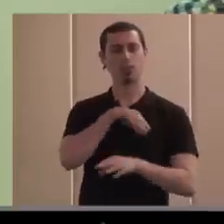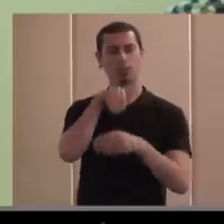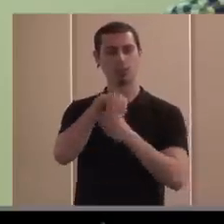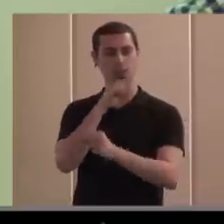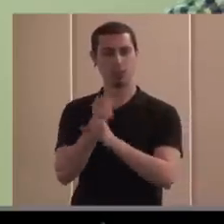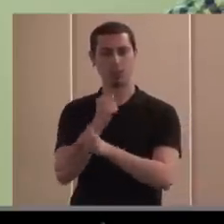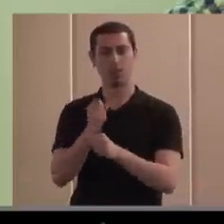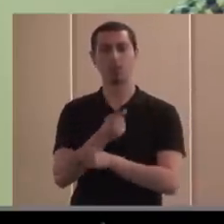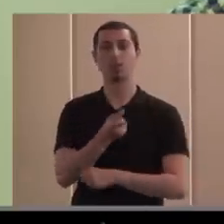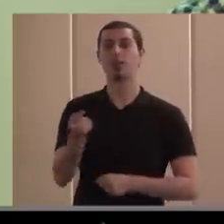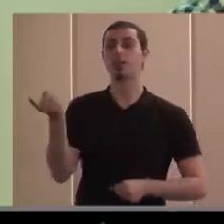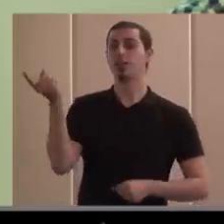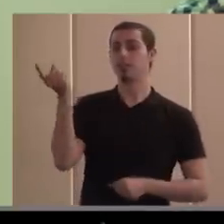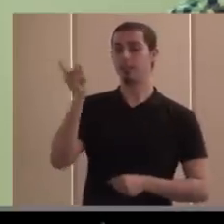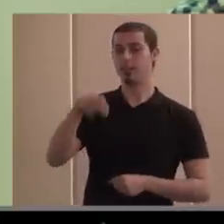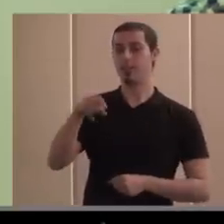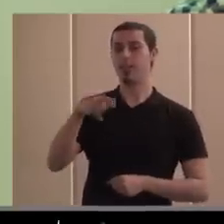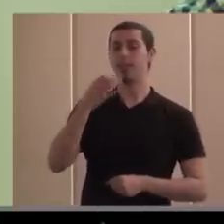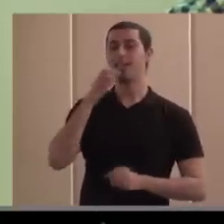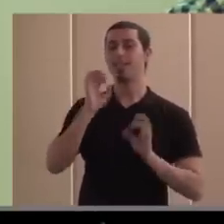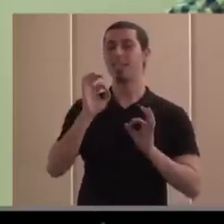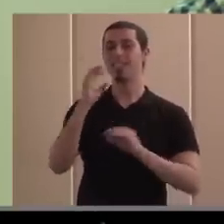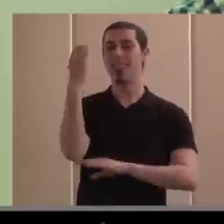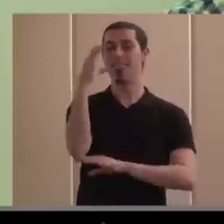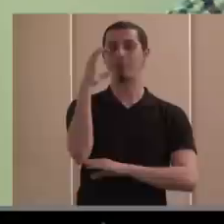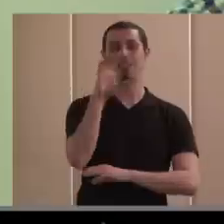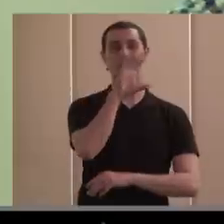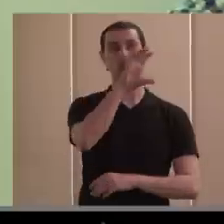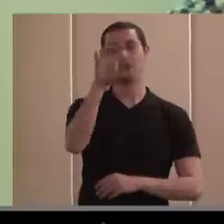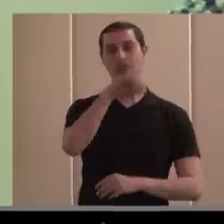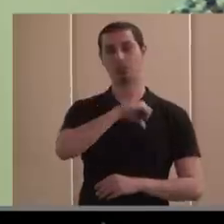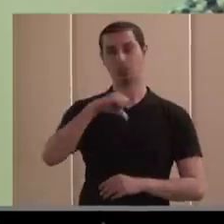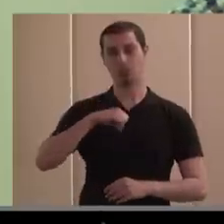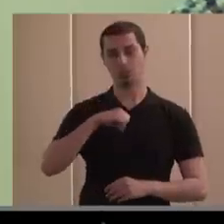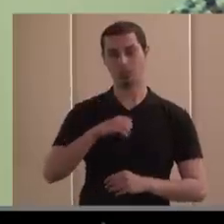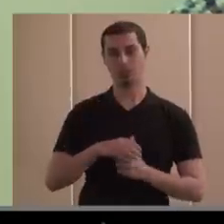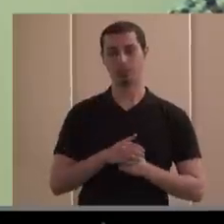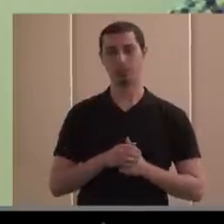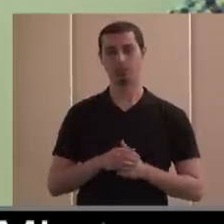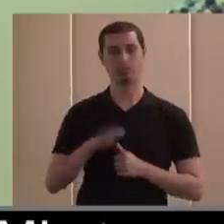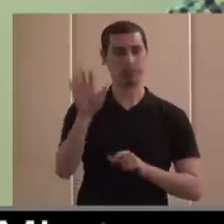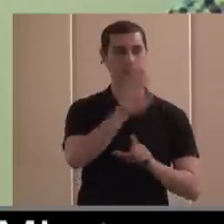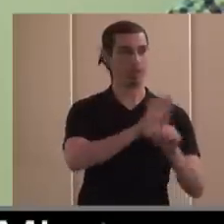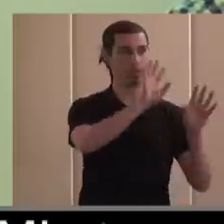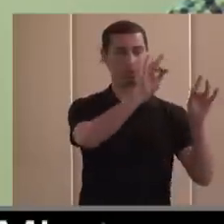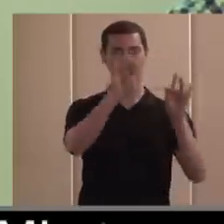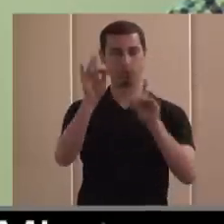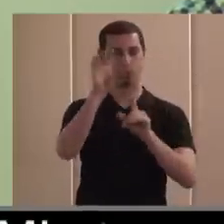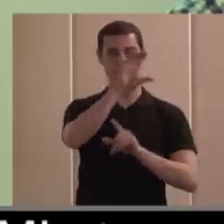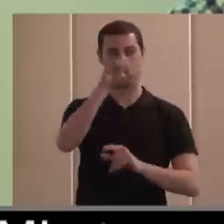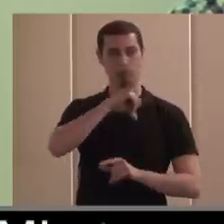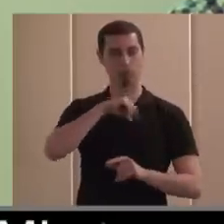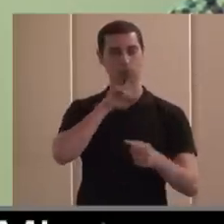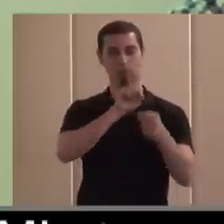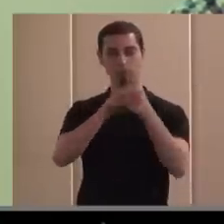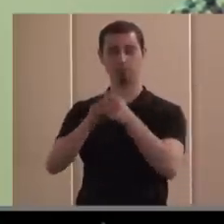como también en la medida de nuestras posibilidades en los CERMI autonómicos, ¿no? Que hay a nivel de todos los territorios y las regiones y